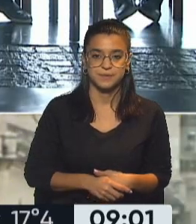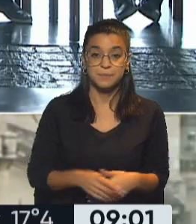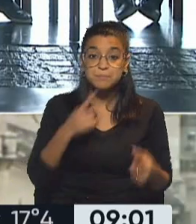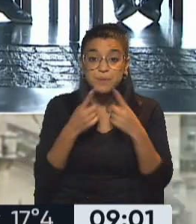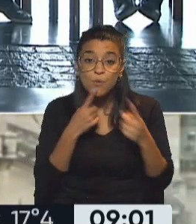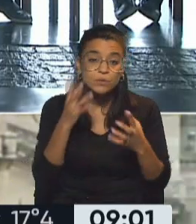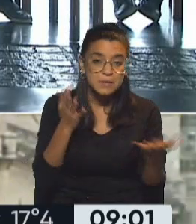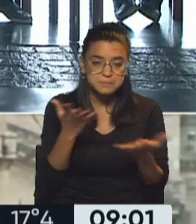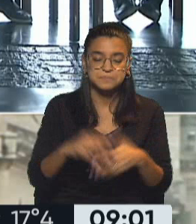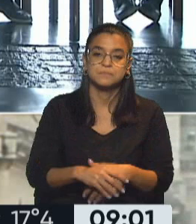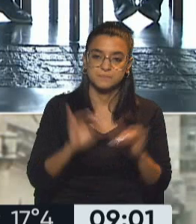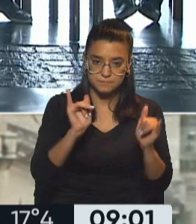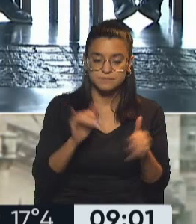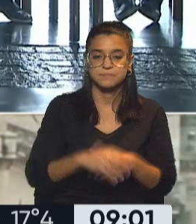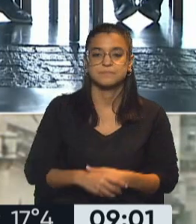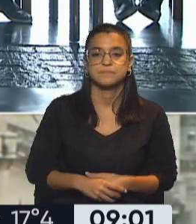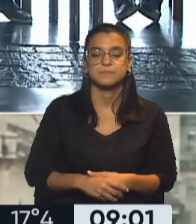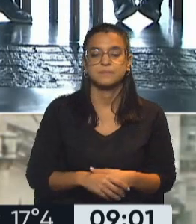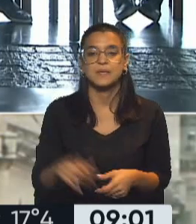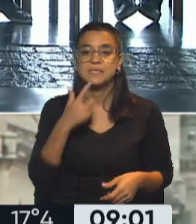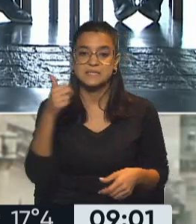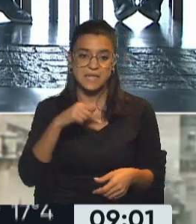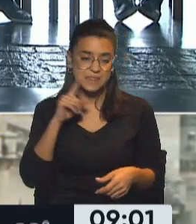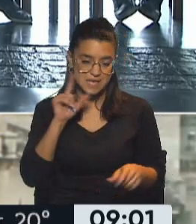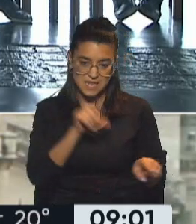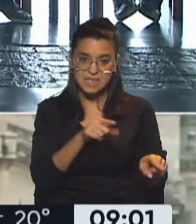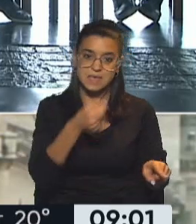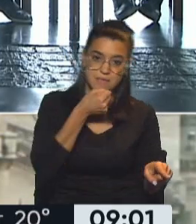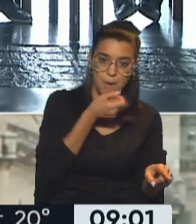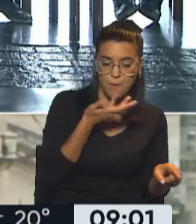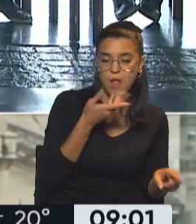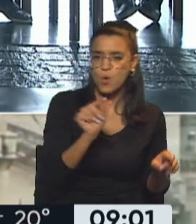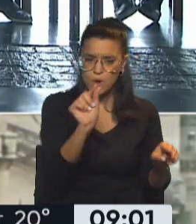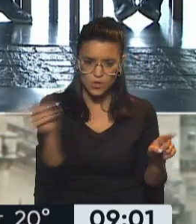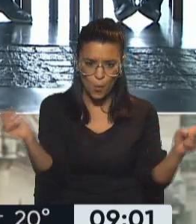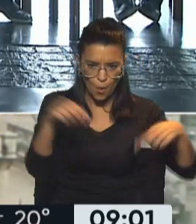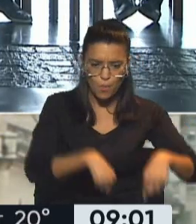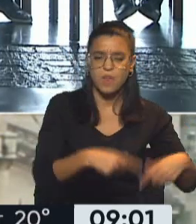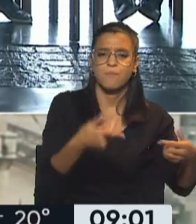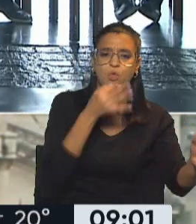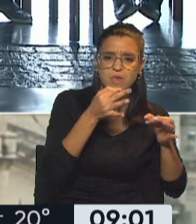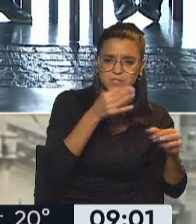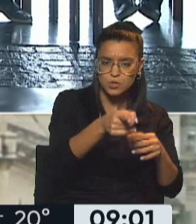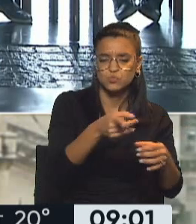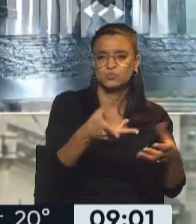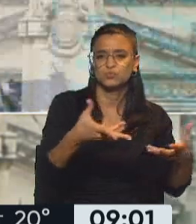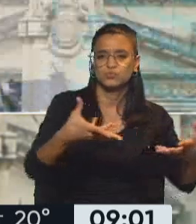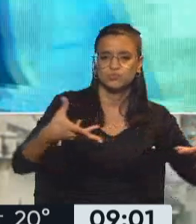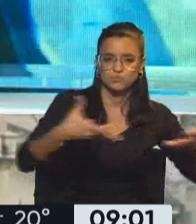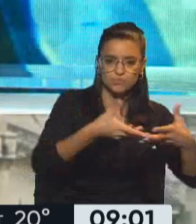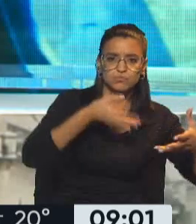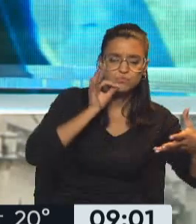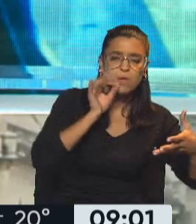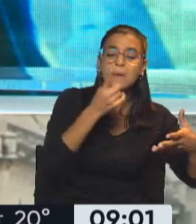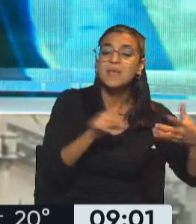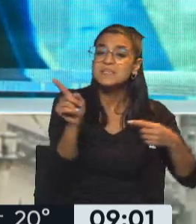La palabra de Diego Santilli. Vamos a regresar en instantes nada más con este desayuno de trabajo allí en la provincia de Buenos